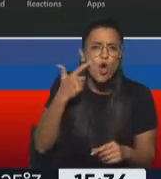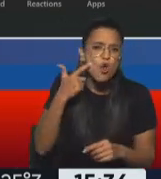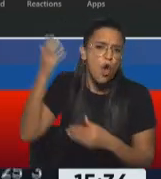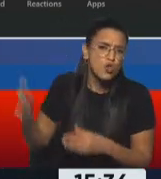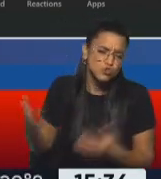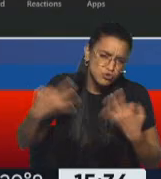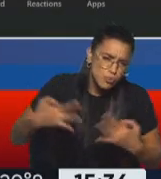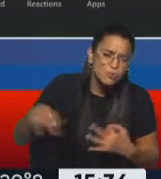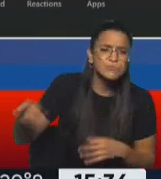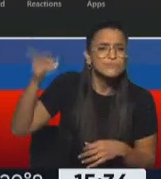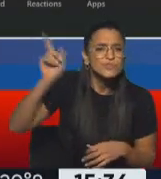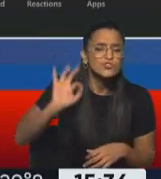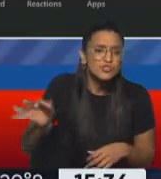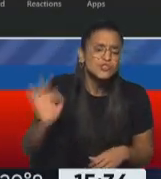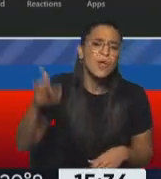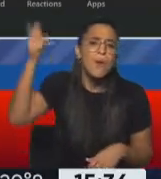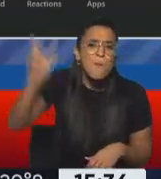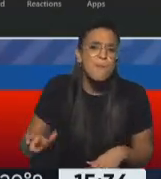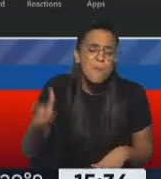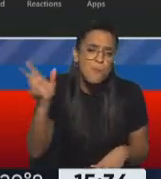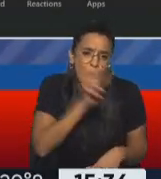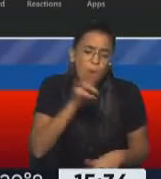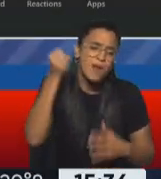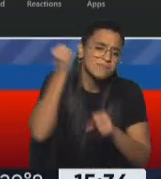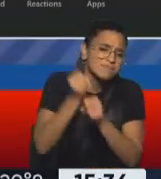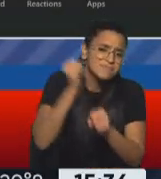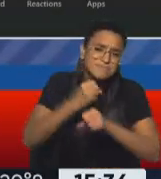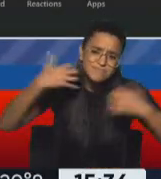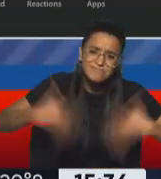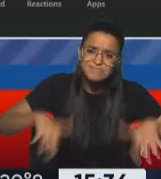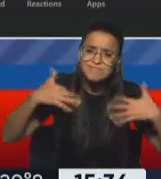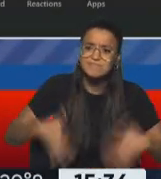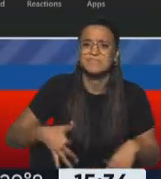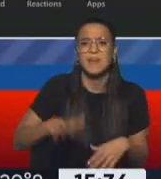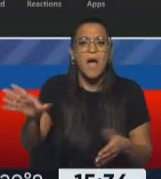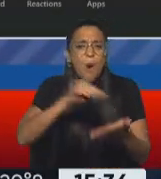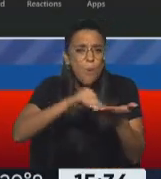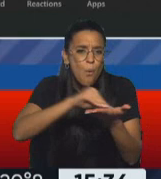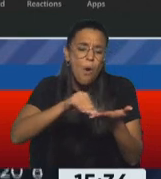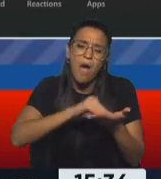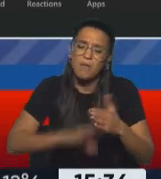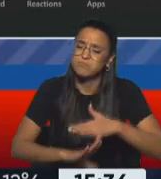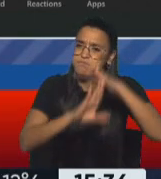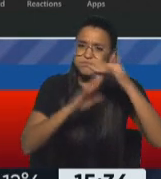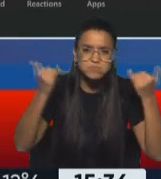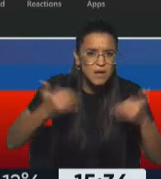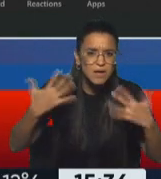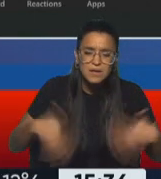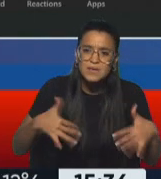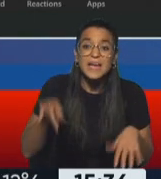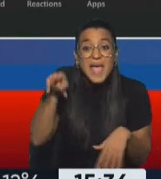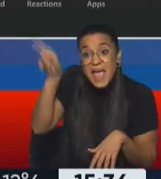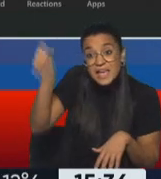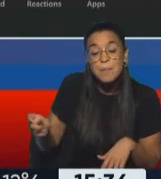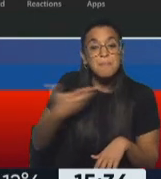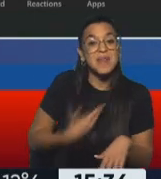perfectamente, sé que es una mujer muy trabajadora, una técnica, una abogada de primera y bueno, ella ha sido